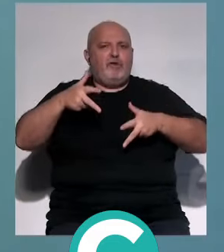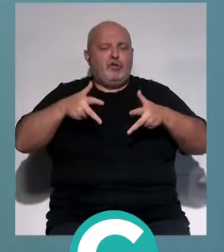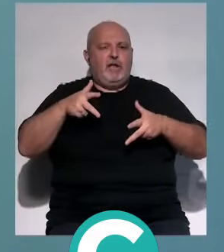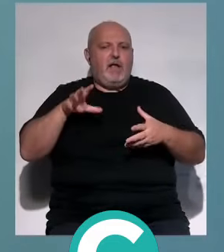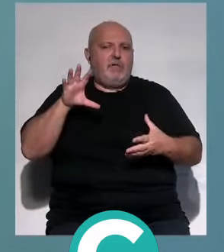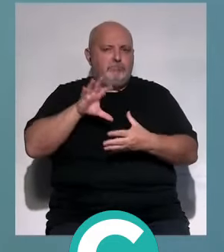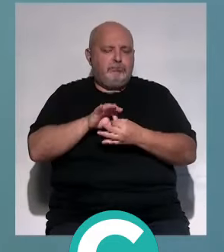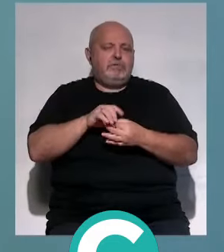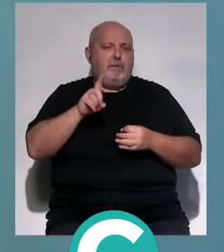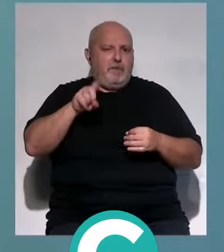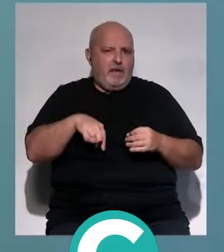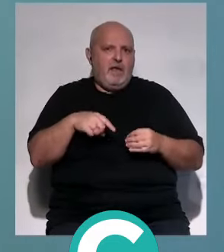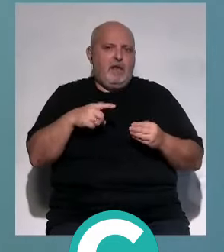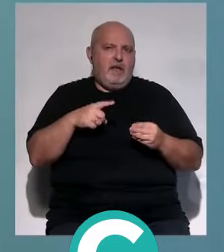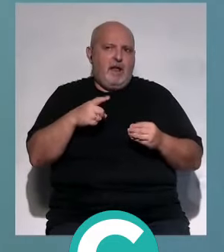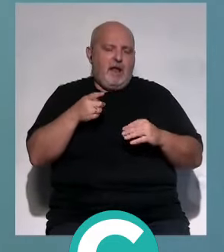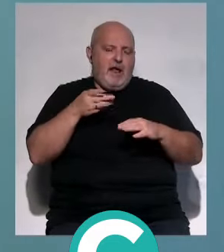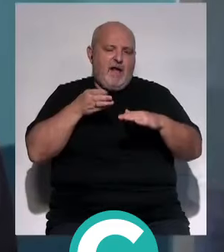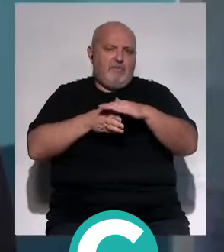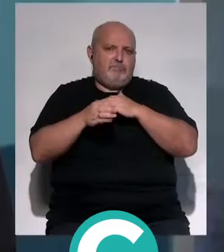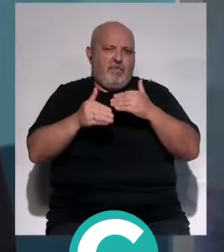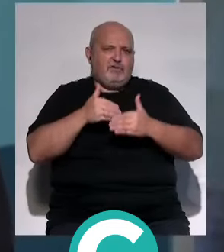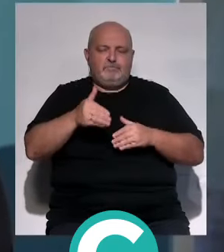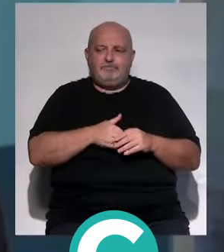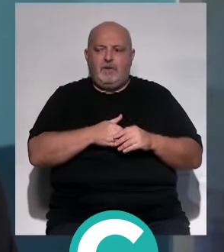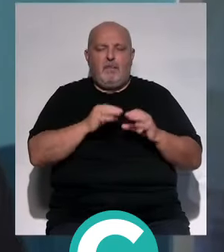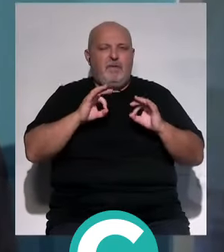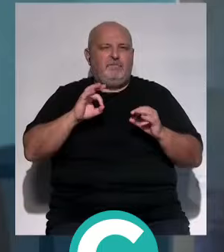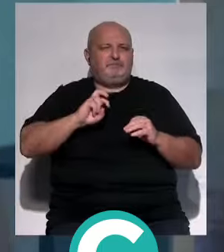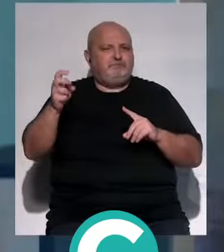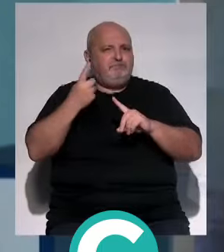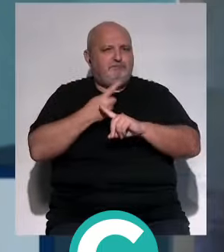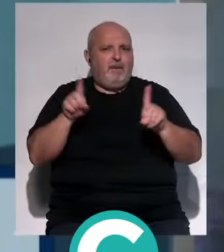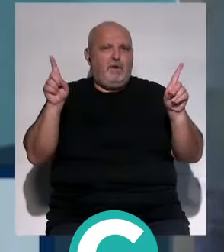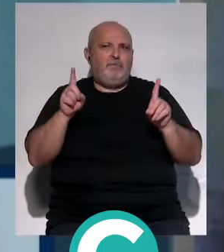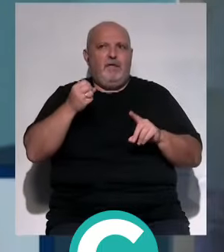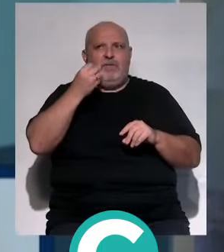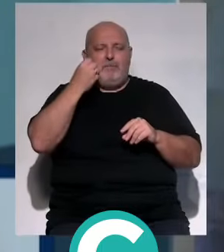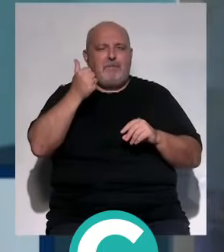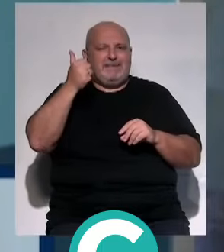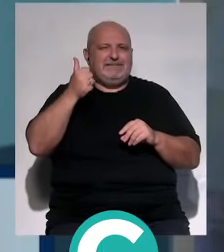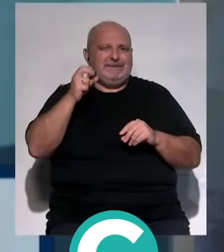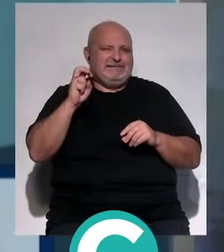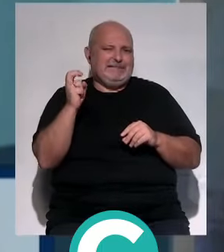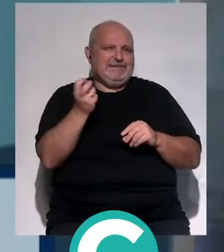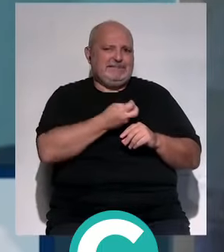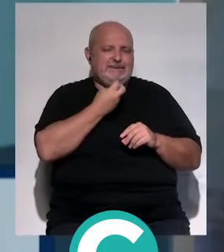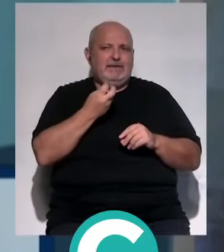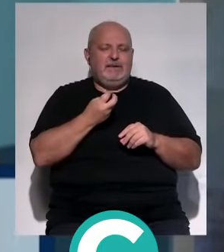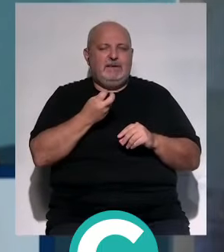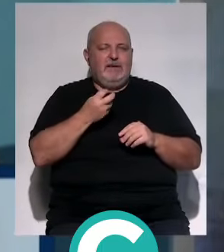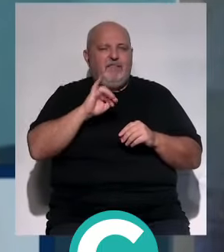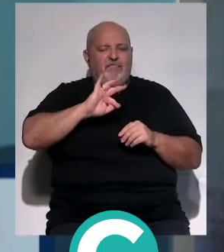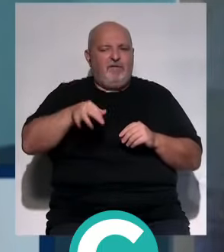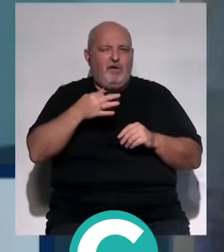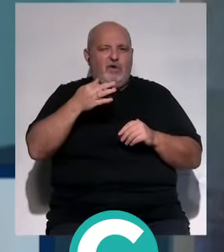en todos los aspectos que trata la urología. Una especialidad diferente que intenta hacer como una ciencia muy aplicada, el abuelito con una